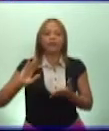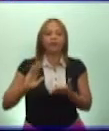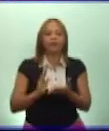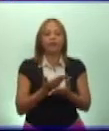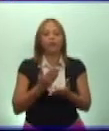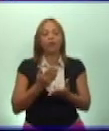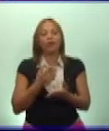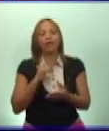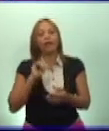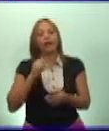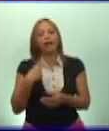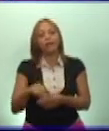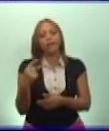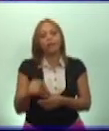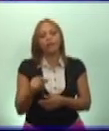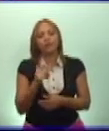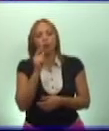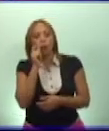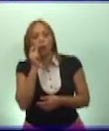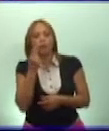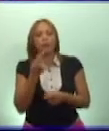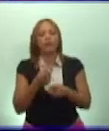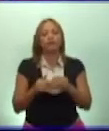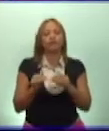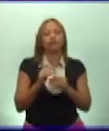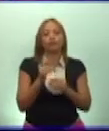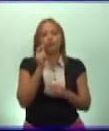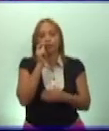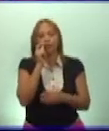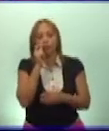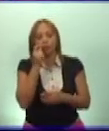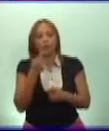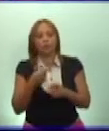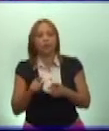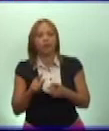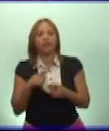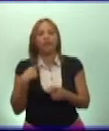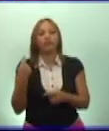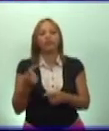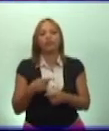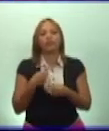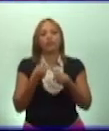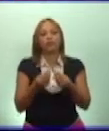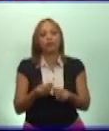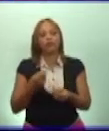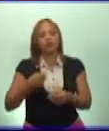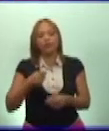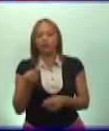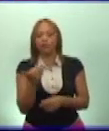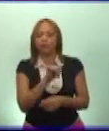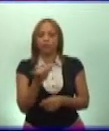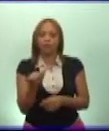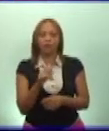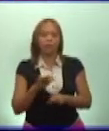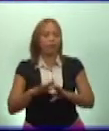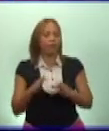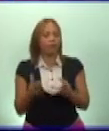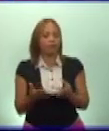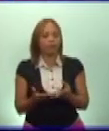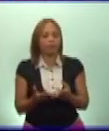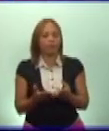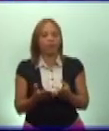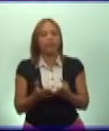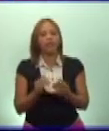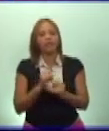un hombre sobre otro. Dio a todos iguales derechos y cortó la dependencia de nuestro país de Estados Unidos.